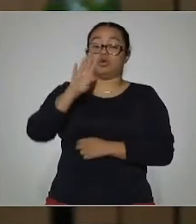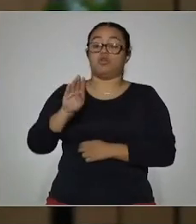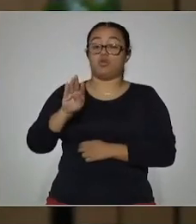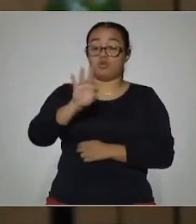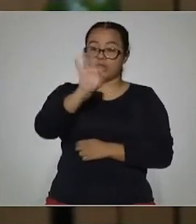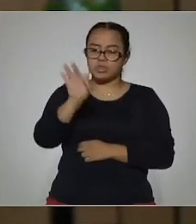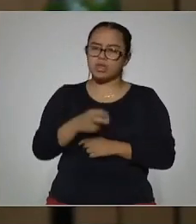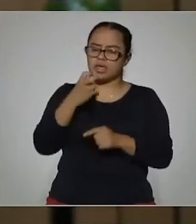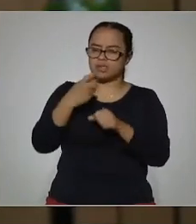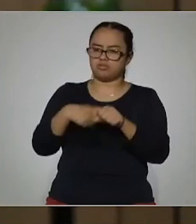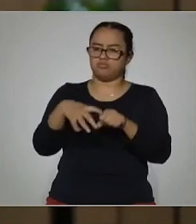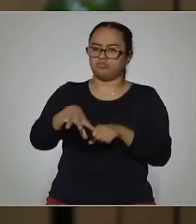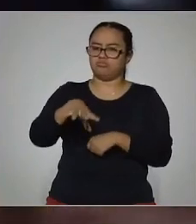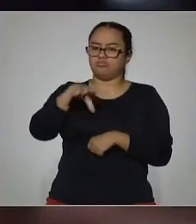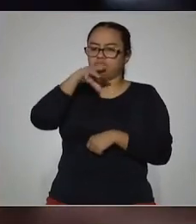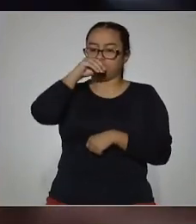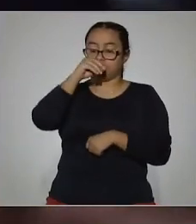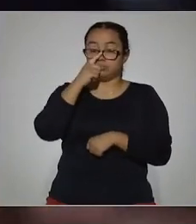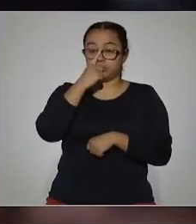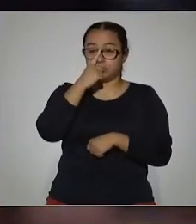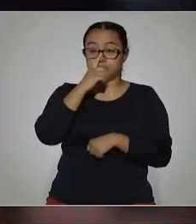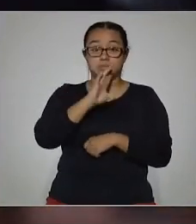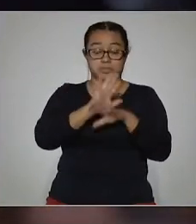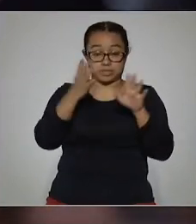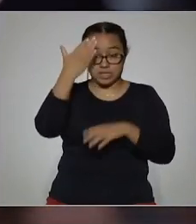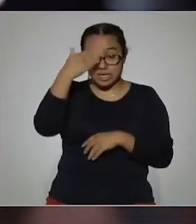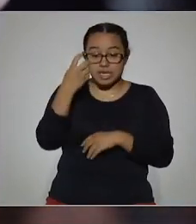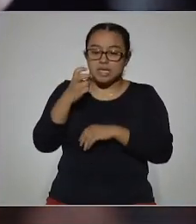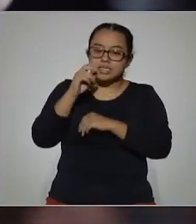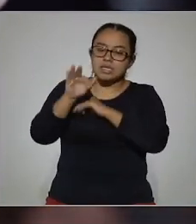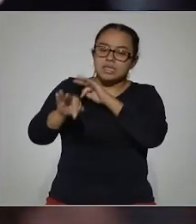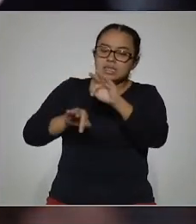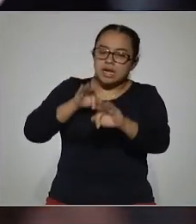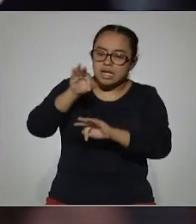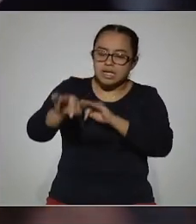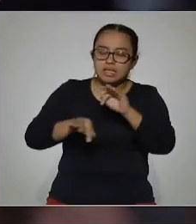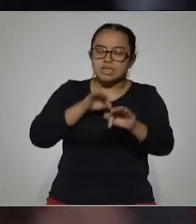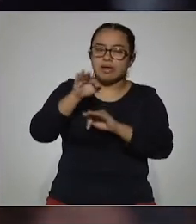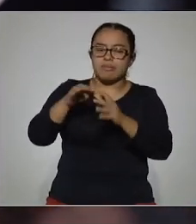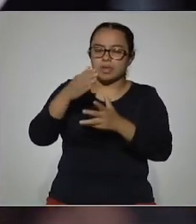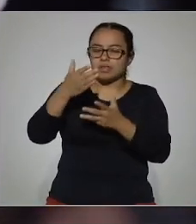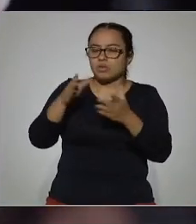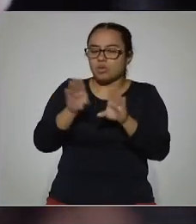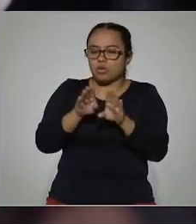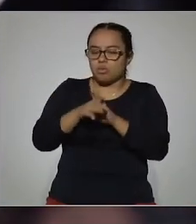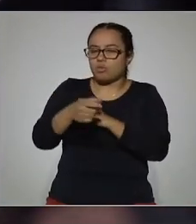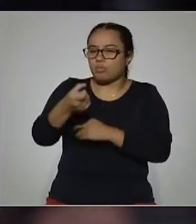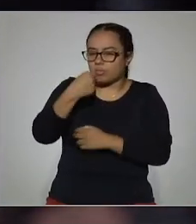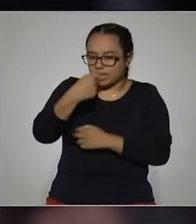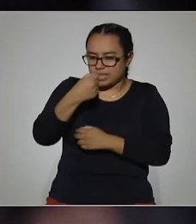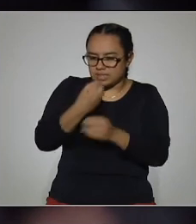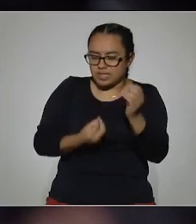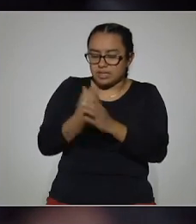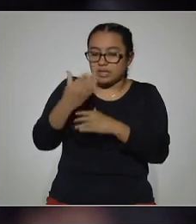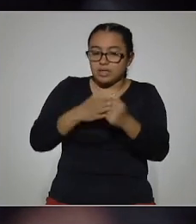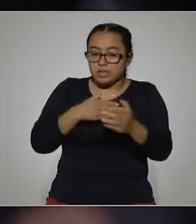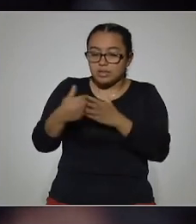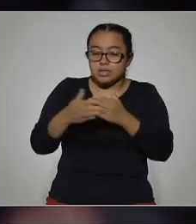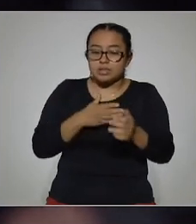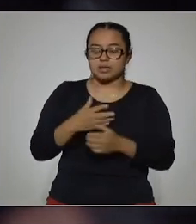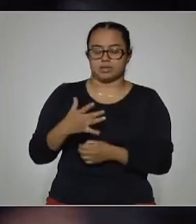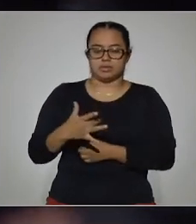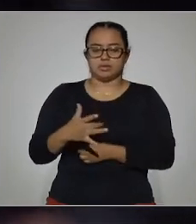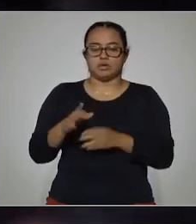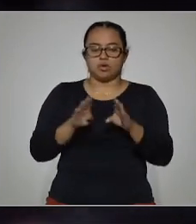de los casos. Al saberse eso, pues prácticamente el tratamiento que ofrece la medicina moderna va encaminado a un tratamiento